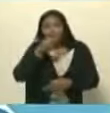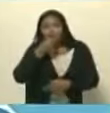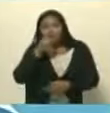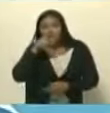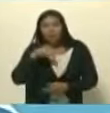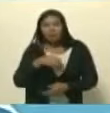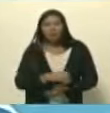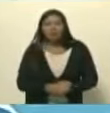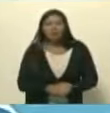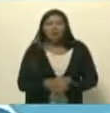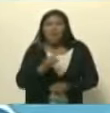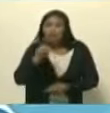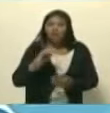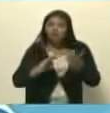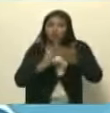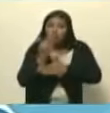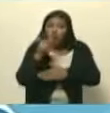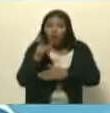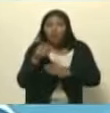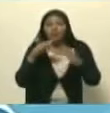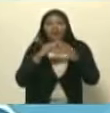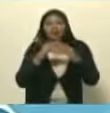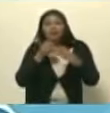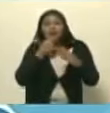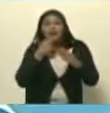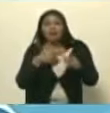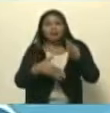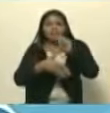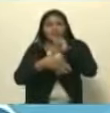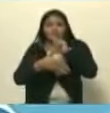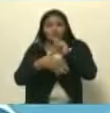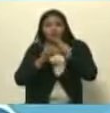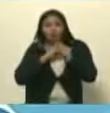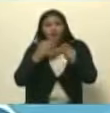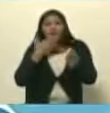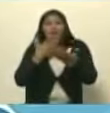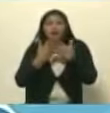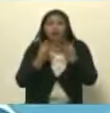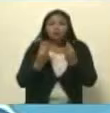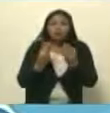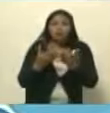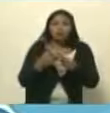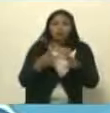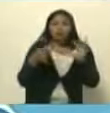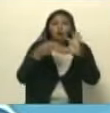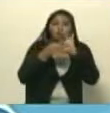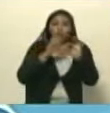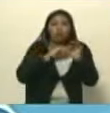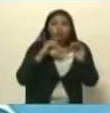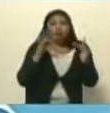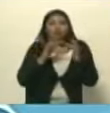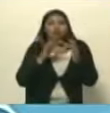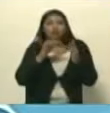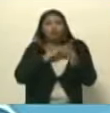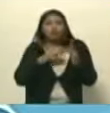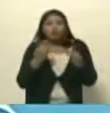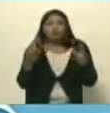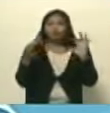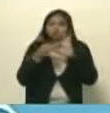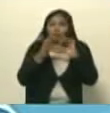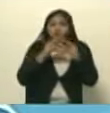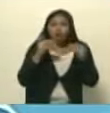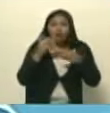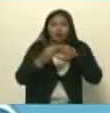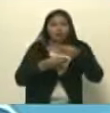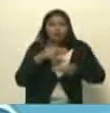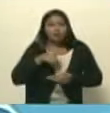uno de los fundadores de esa casa hermana Telesura ustedes también gracias por la sintonía por estar allí pegados atentos a todo lo que